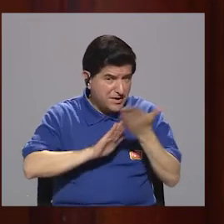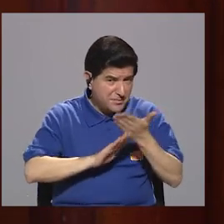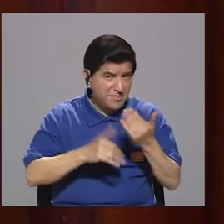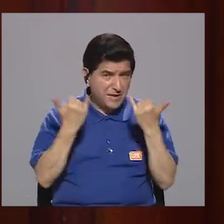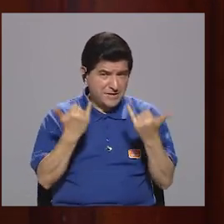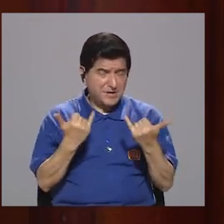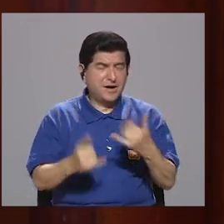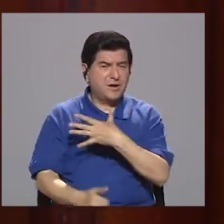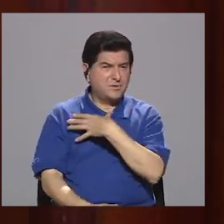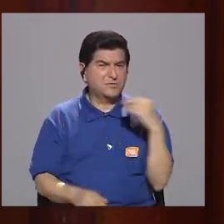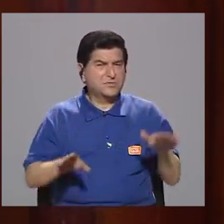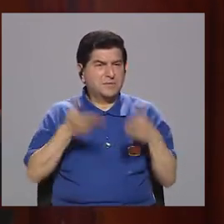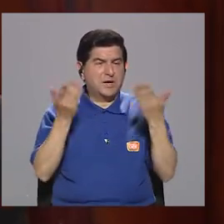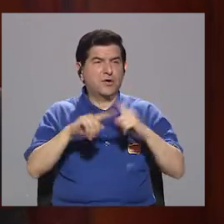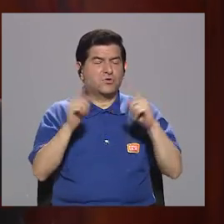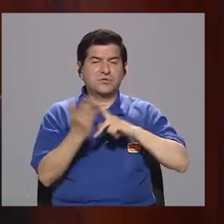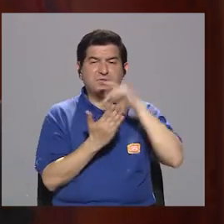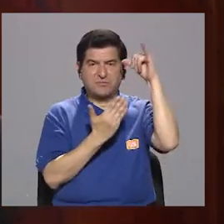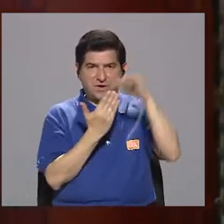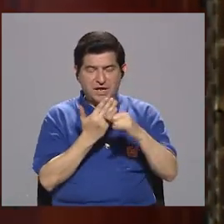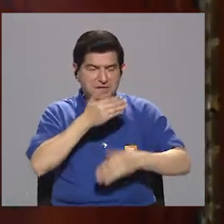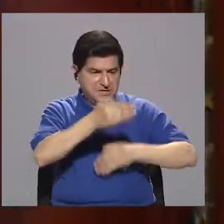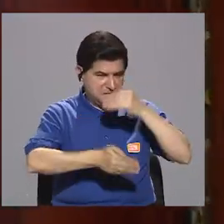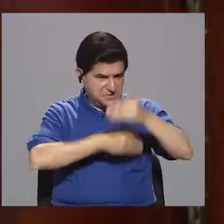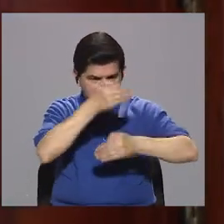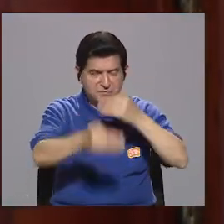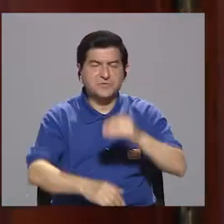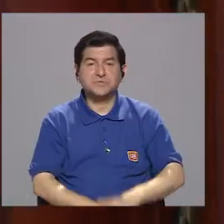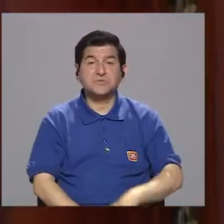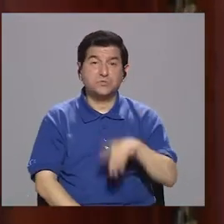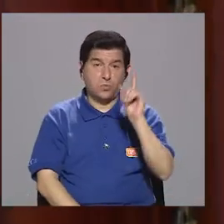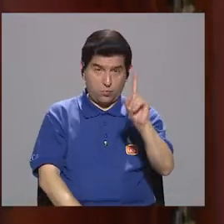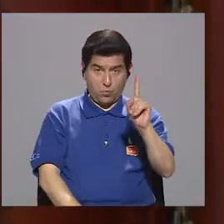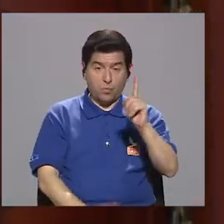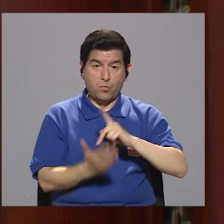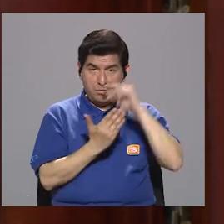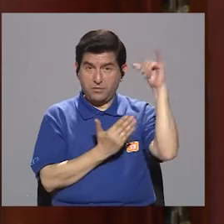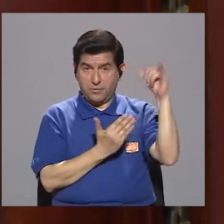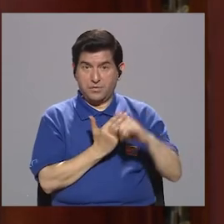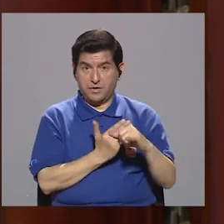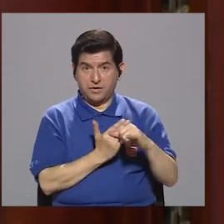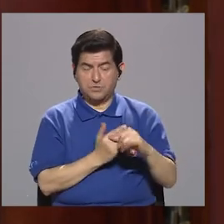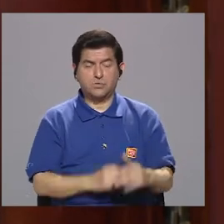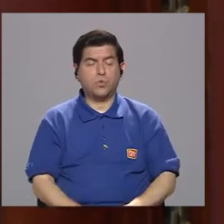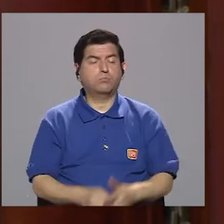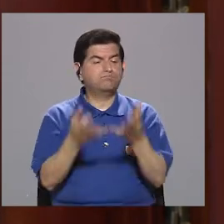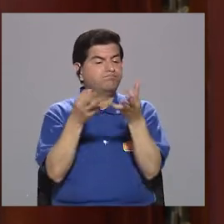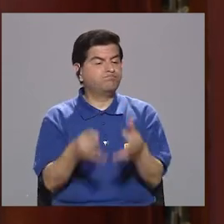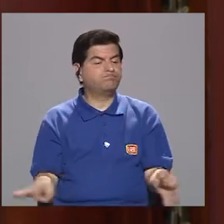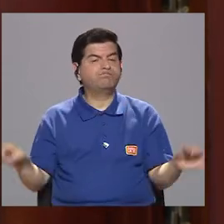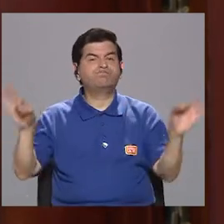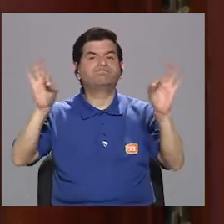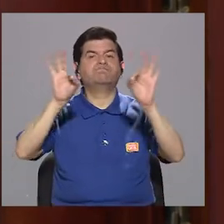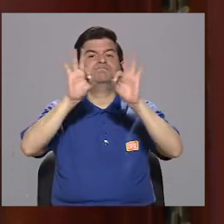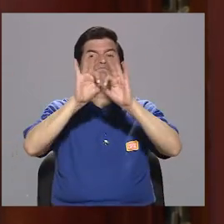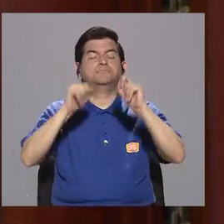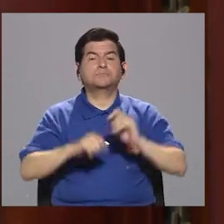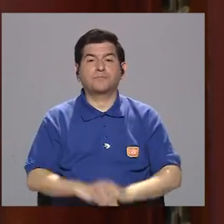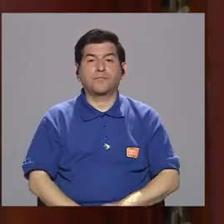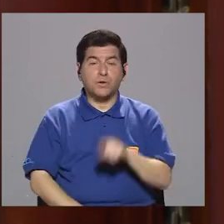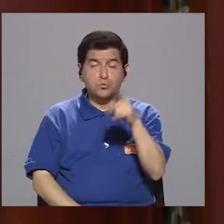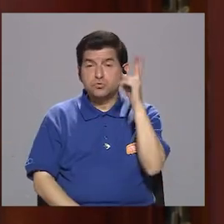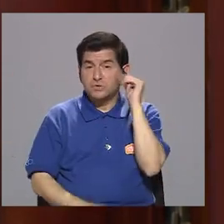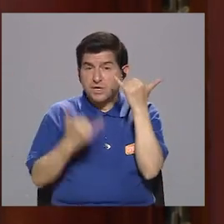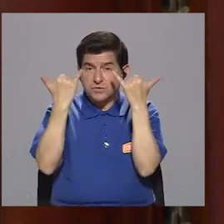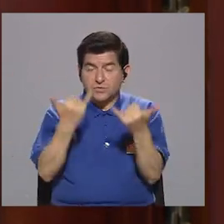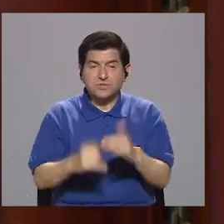Dejando una serie de proyectos que tenemos en marcha, por ejemplo, hay un proyecto muy importante que posiblemente usted